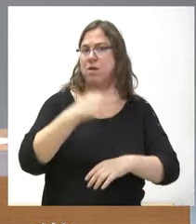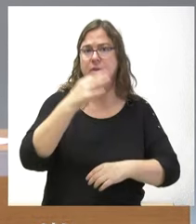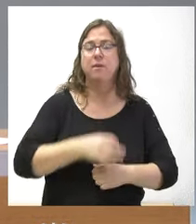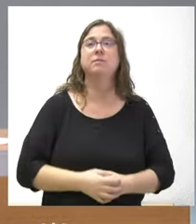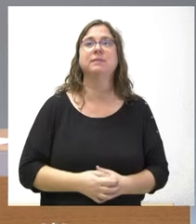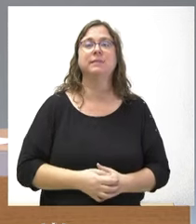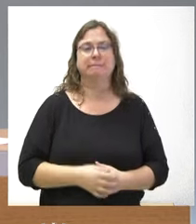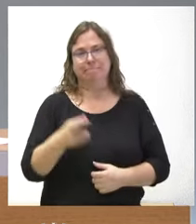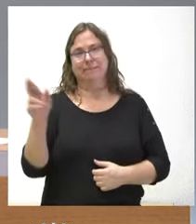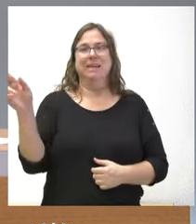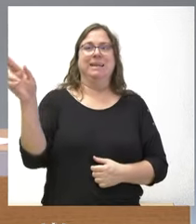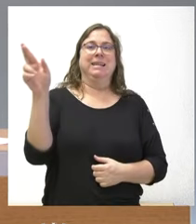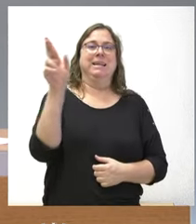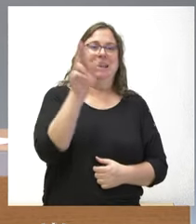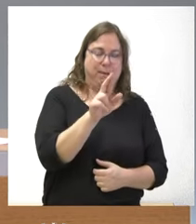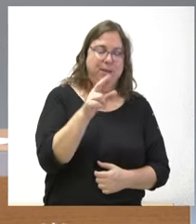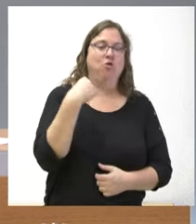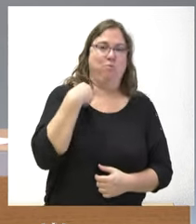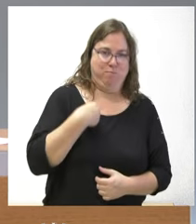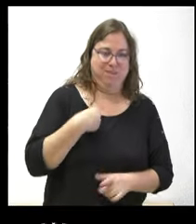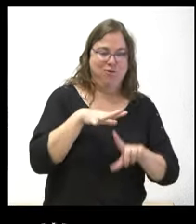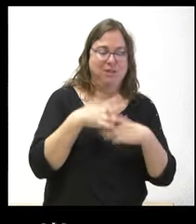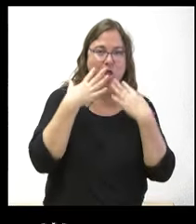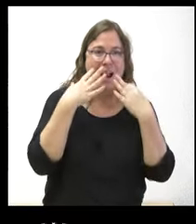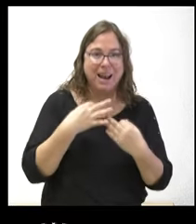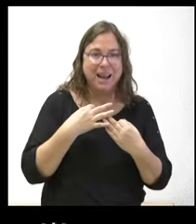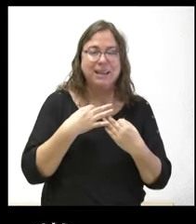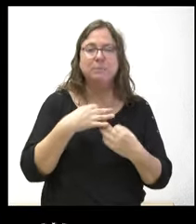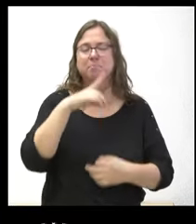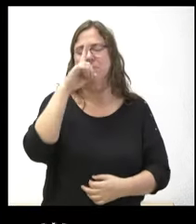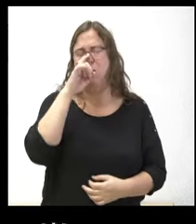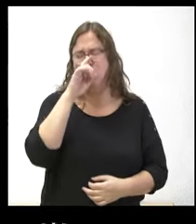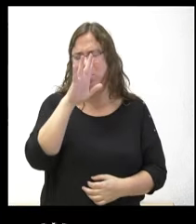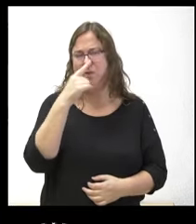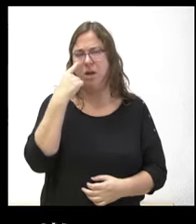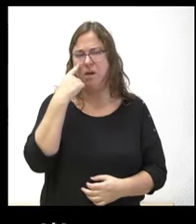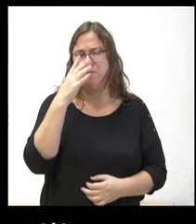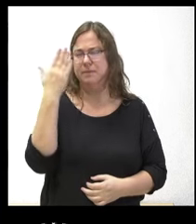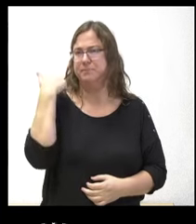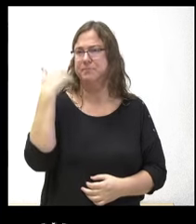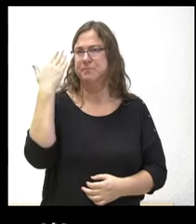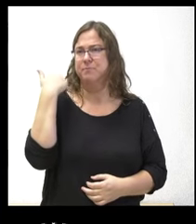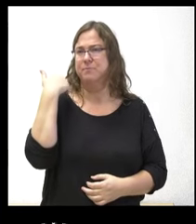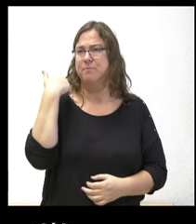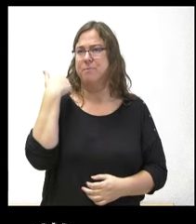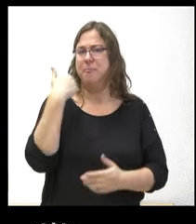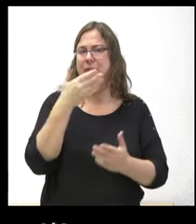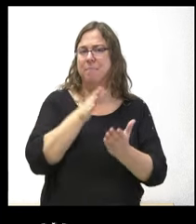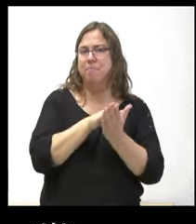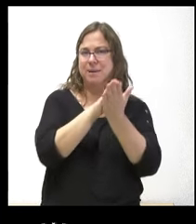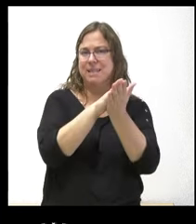insistir en la práctica creo recordar al menos de cuando se fue presentada la norma